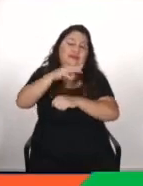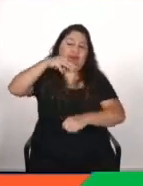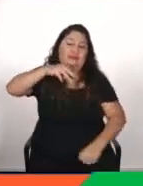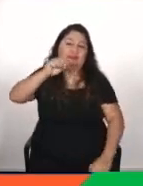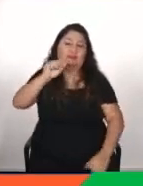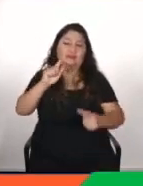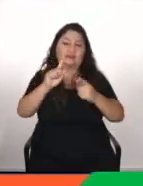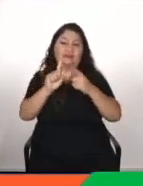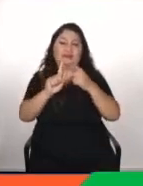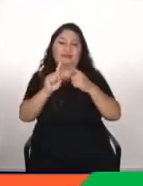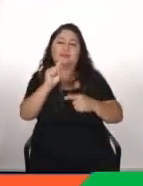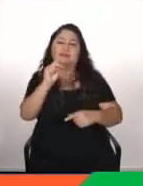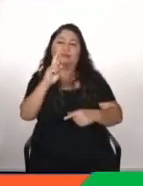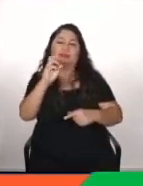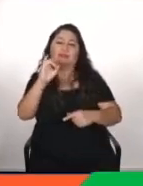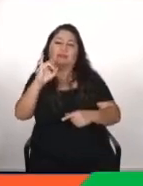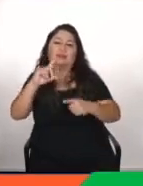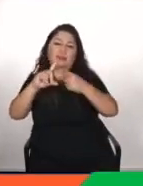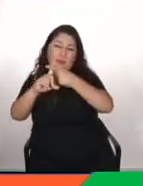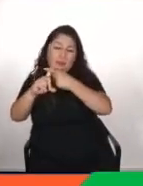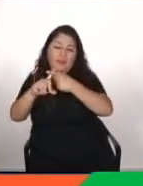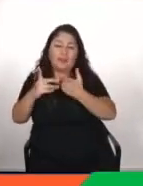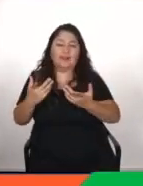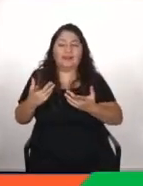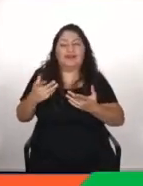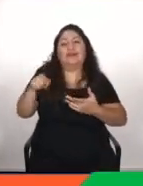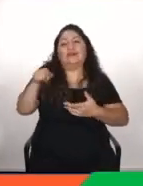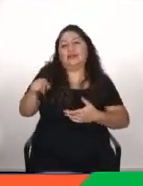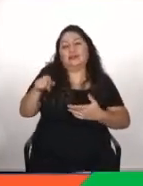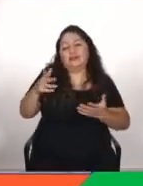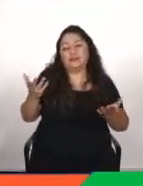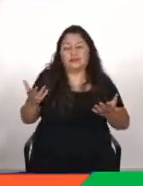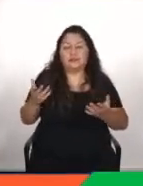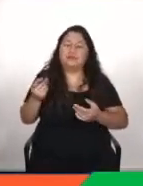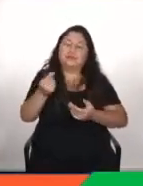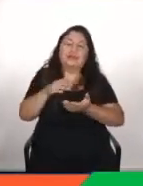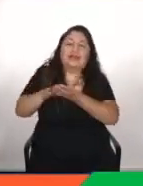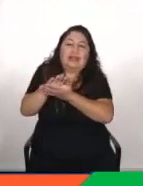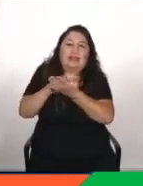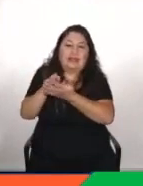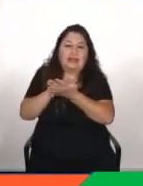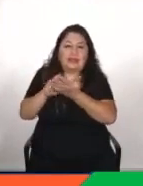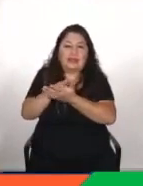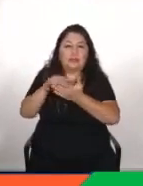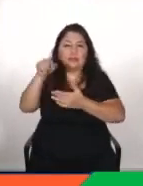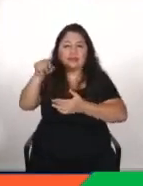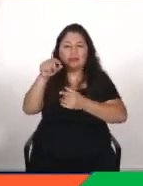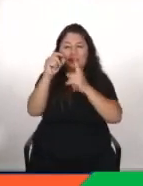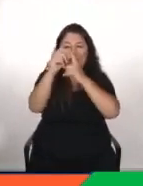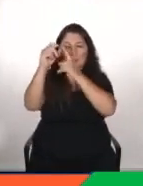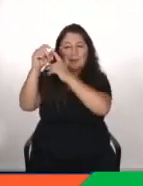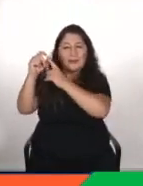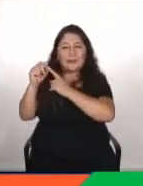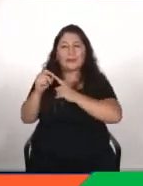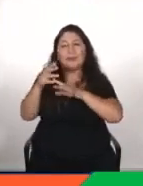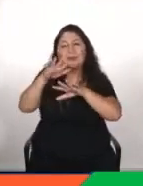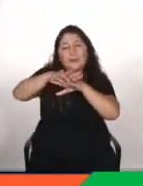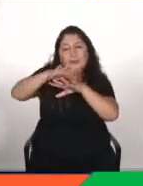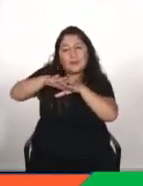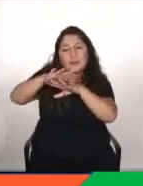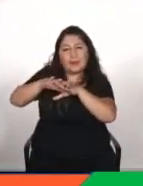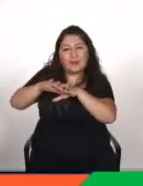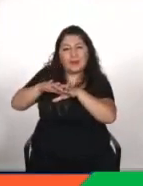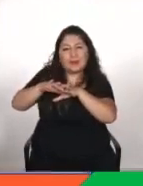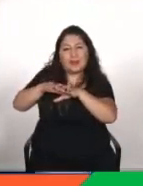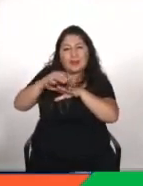cuando conoces exactamente cómo funciona te das cuenta que es esto que son simplemente conectar una serie de conceptos matemáticos y estadísticos y que el